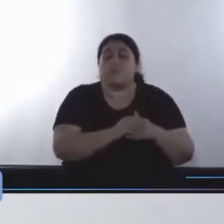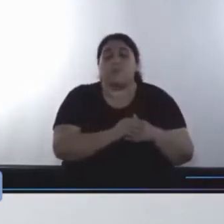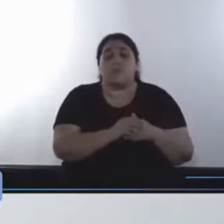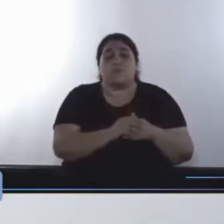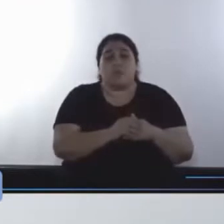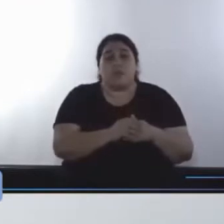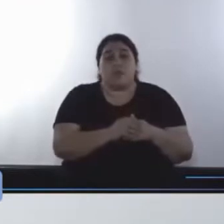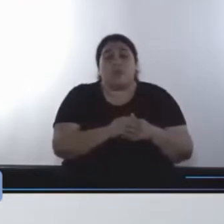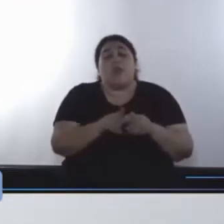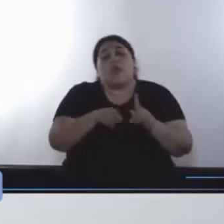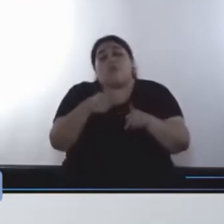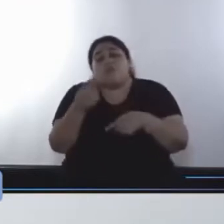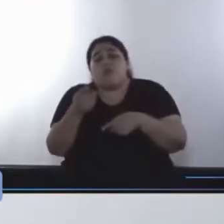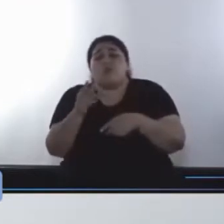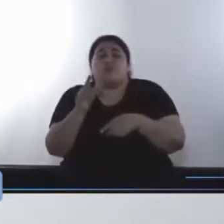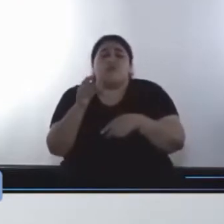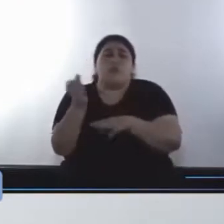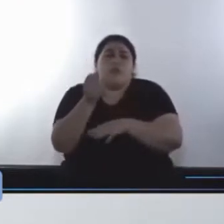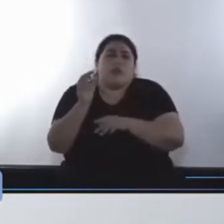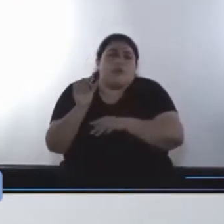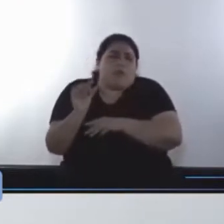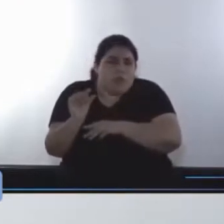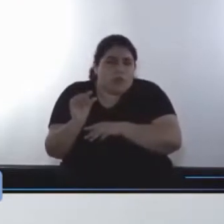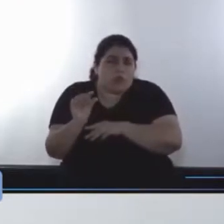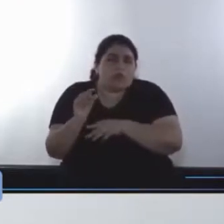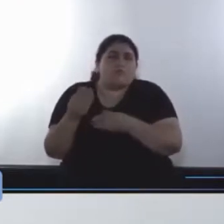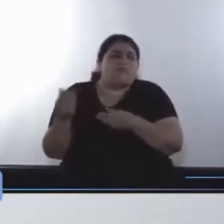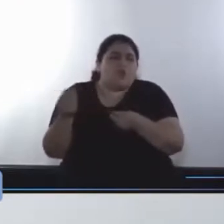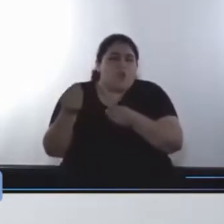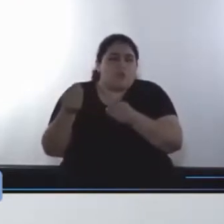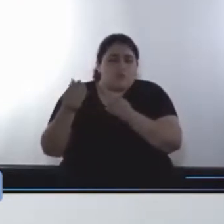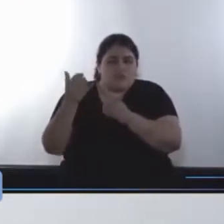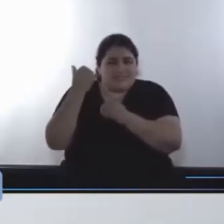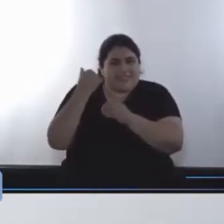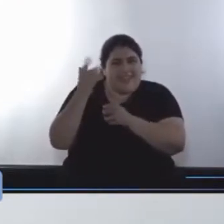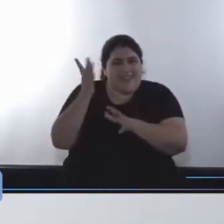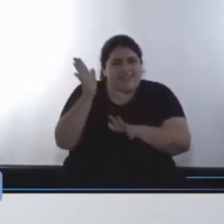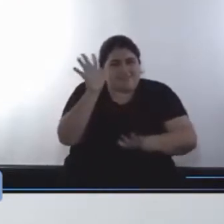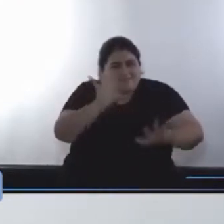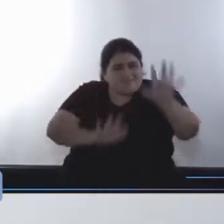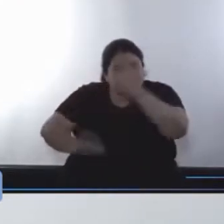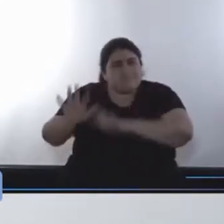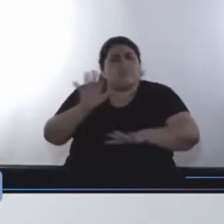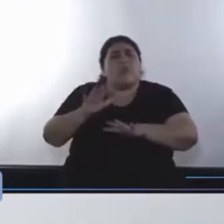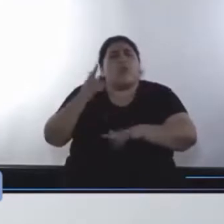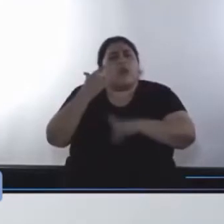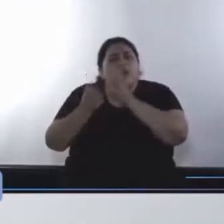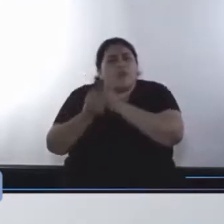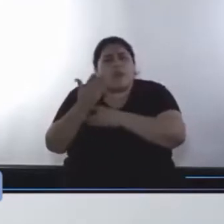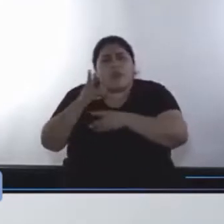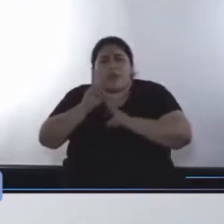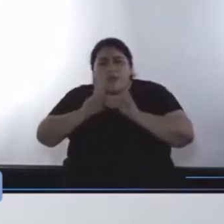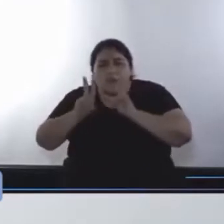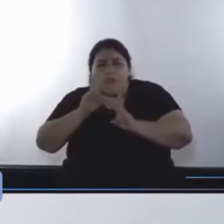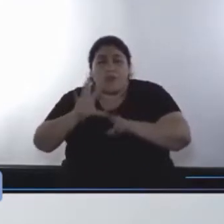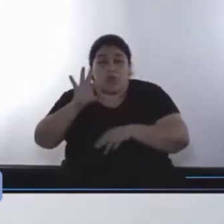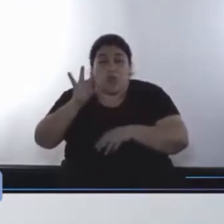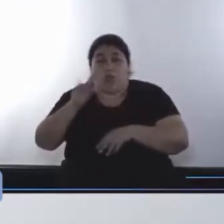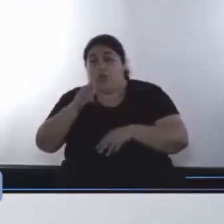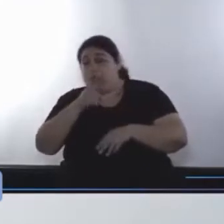puntos débiles, destacamos que la estructura que se ha diseñado para la implementación y el seguimiento de los ODS,